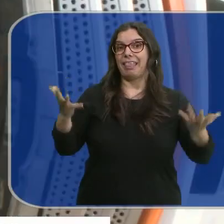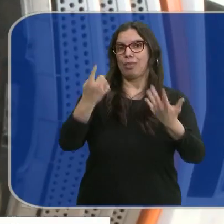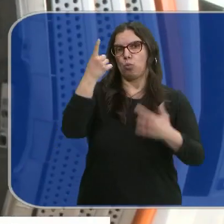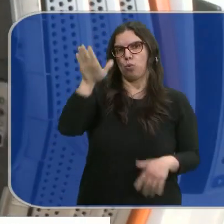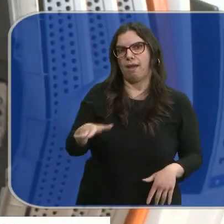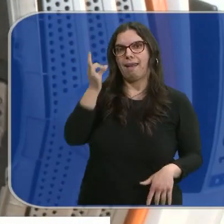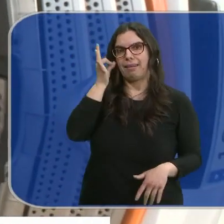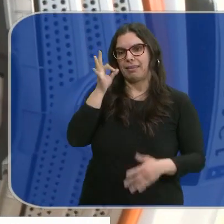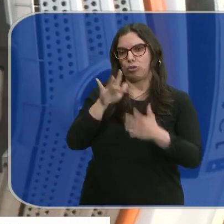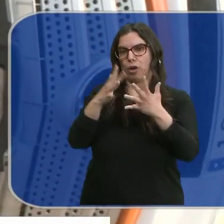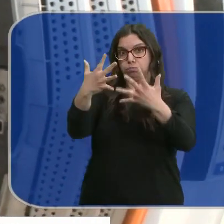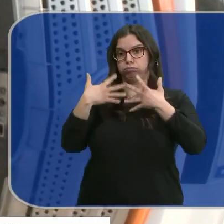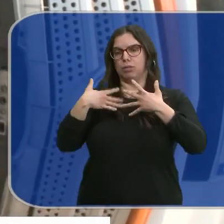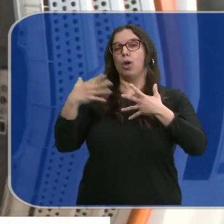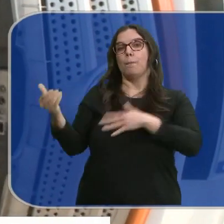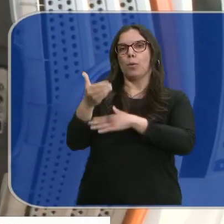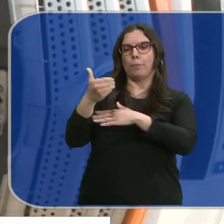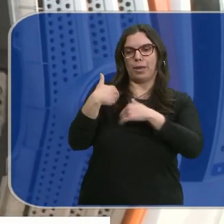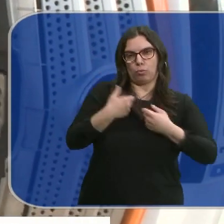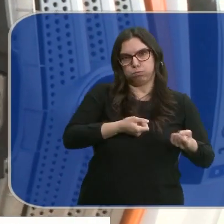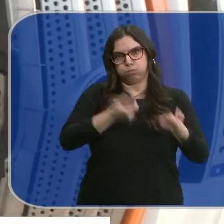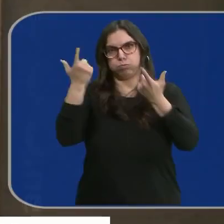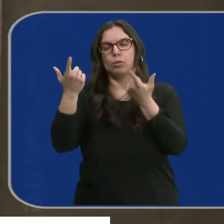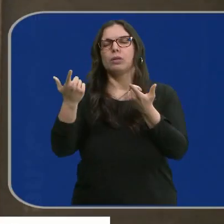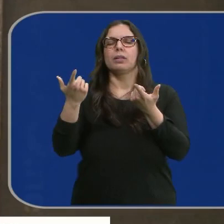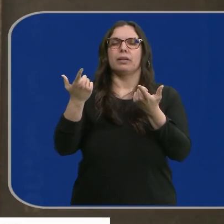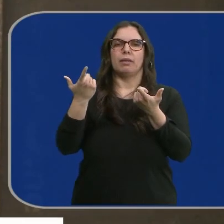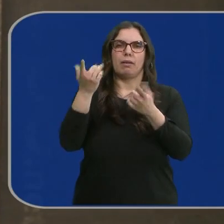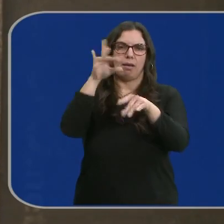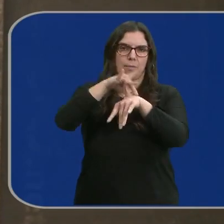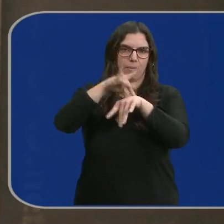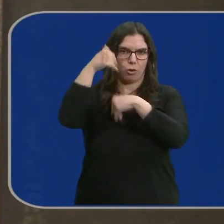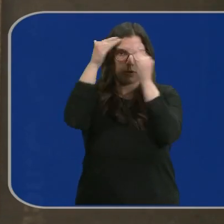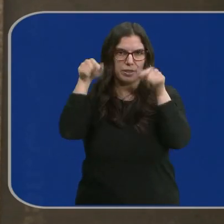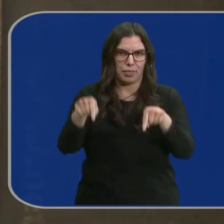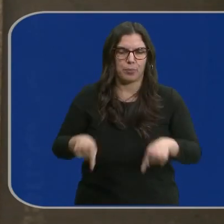niña que tuvo que ser escarcelada por los bomberos y atendida por los facultativos sanitarios.